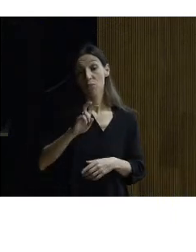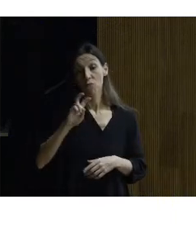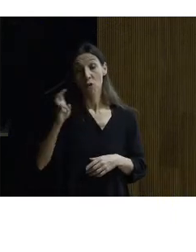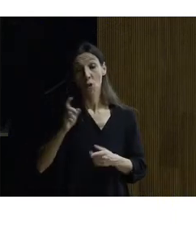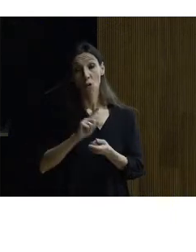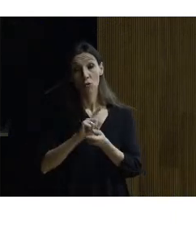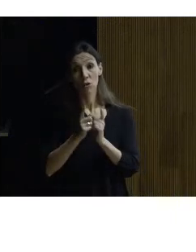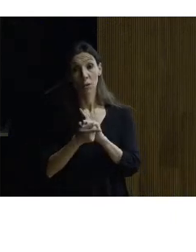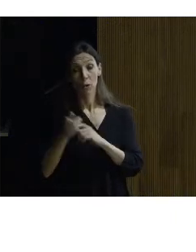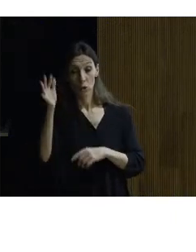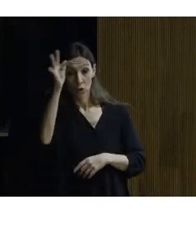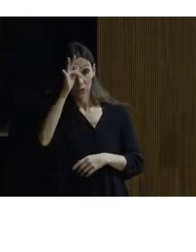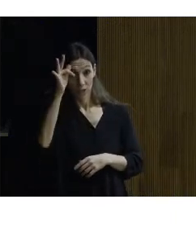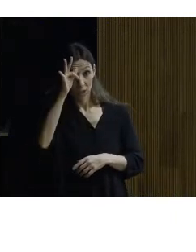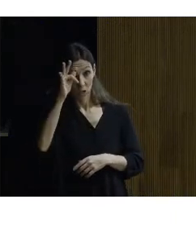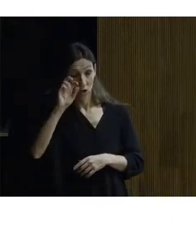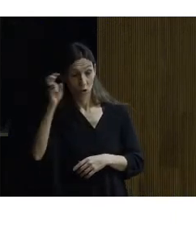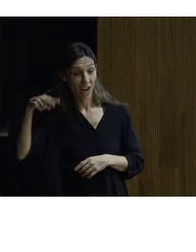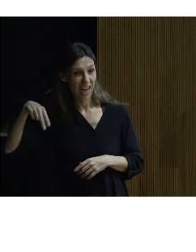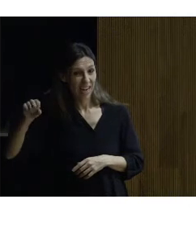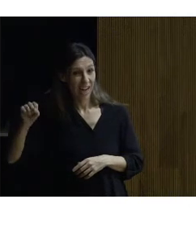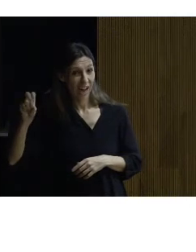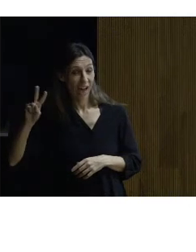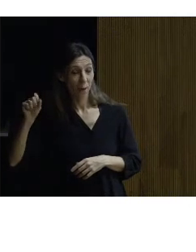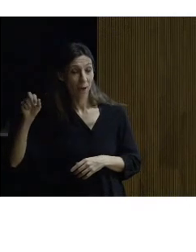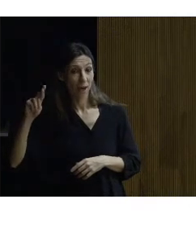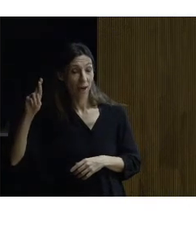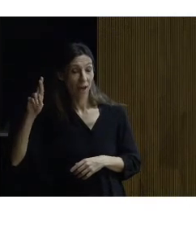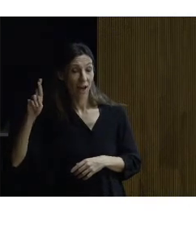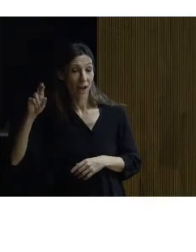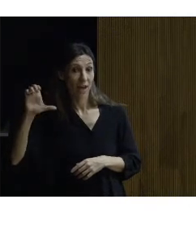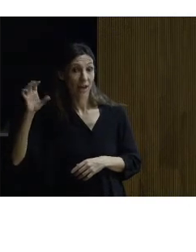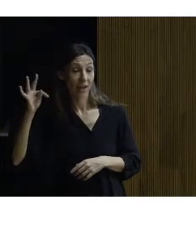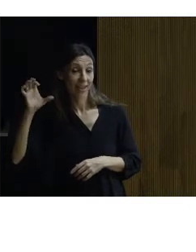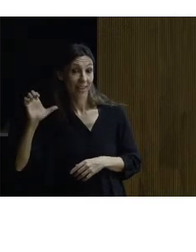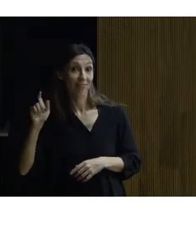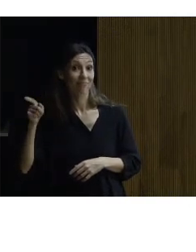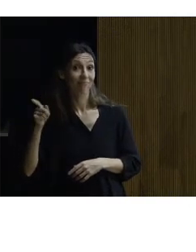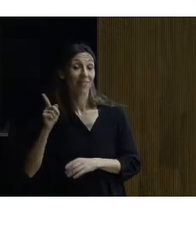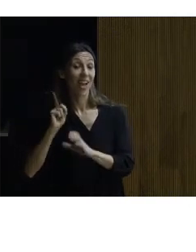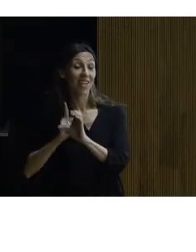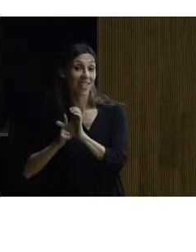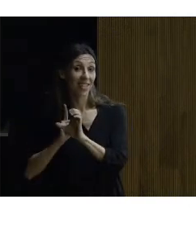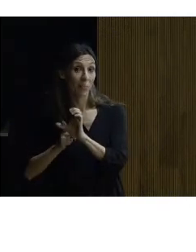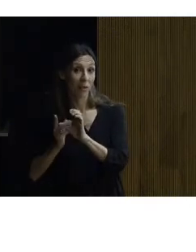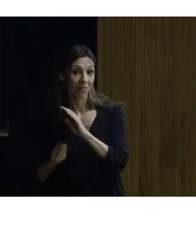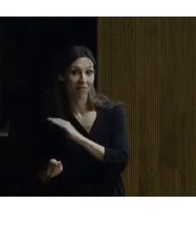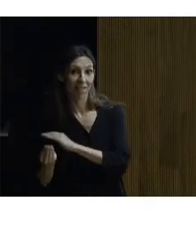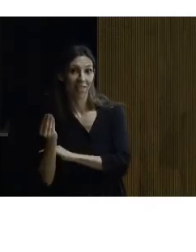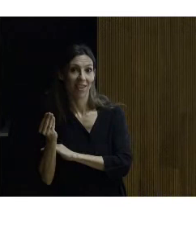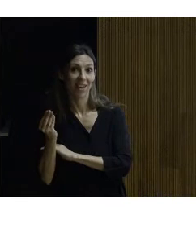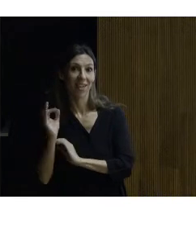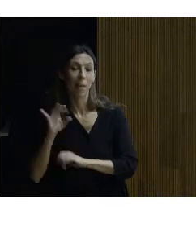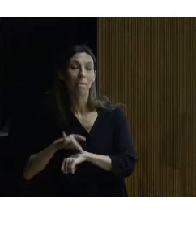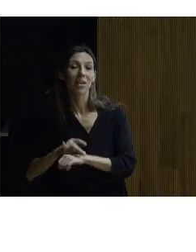es la hipótesis del doctor Bela Navarrete un extremeño urólogo muy interesado en la